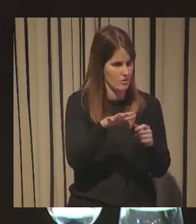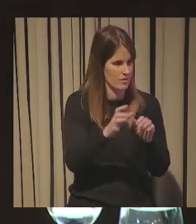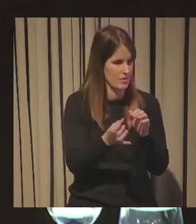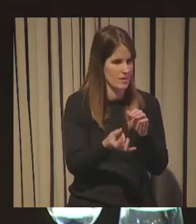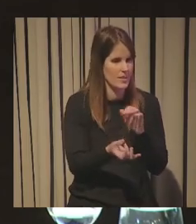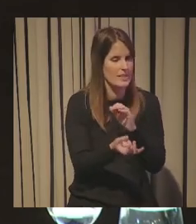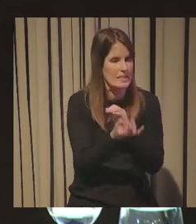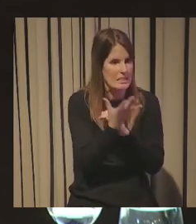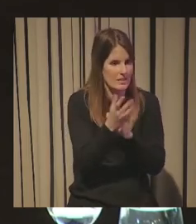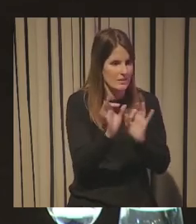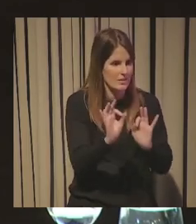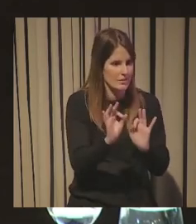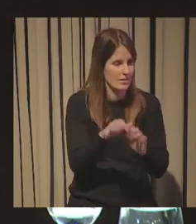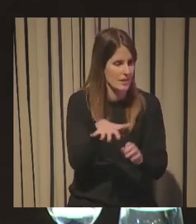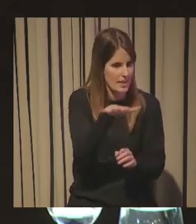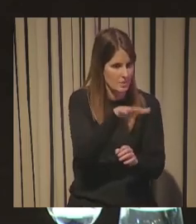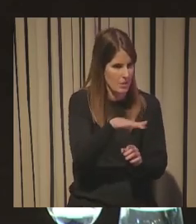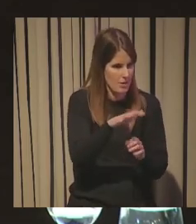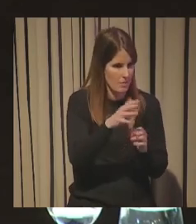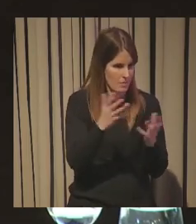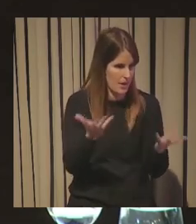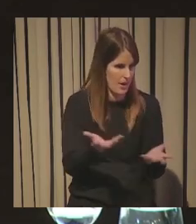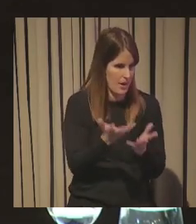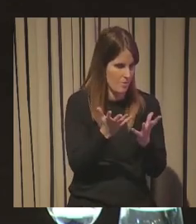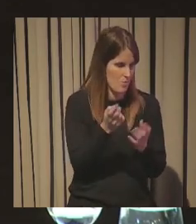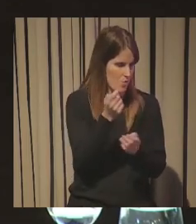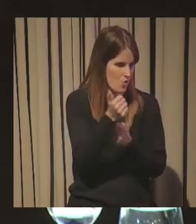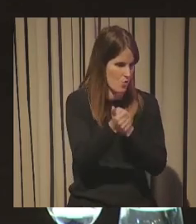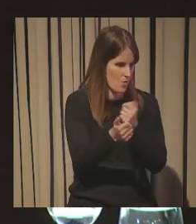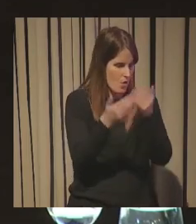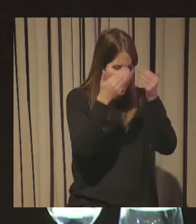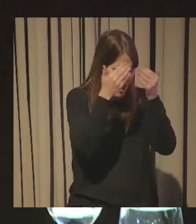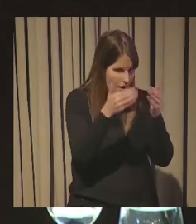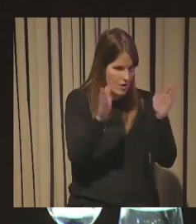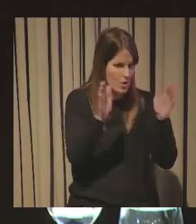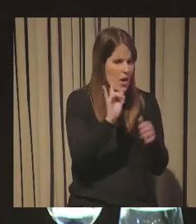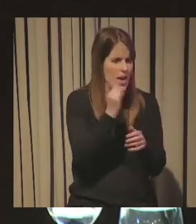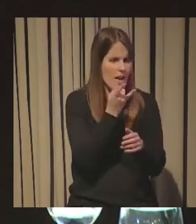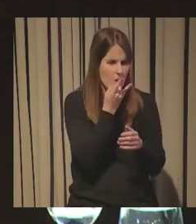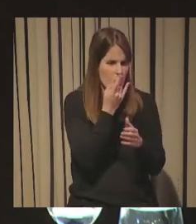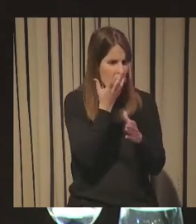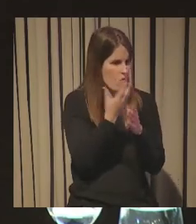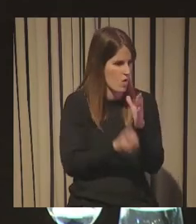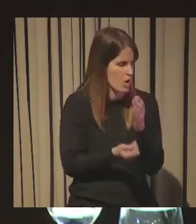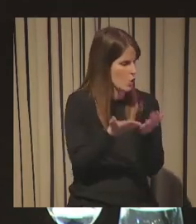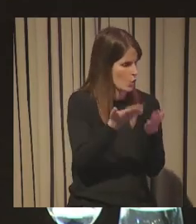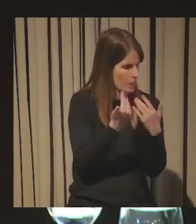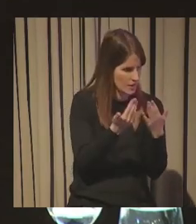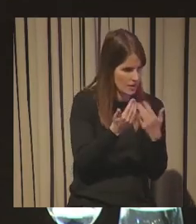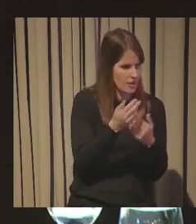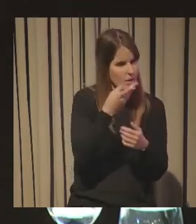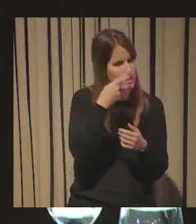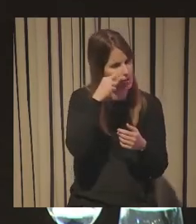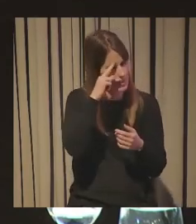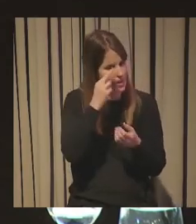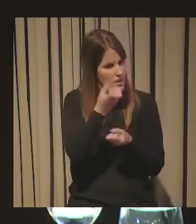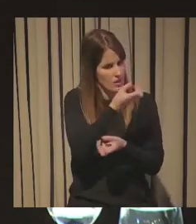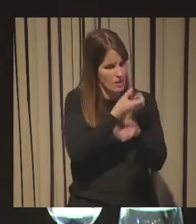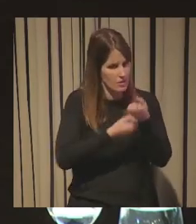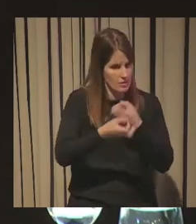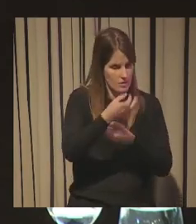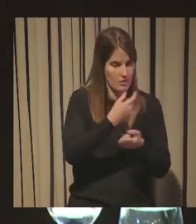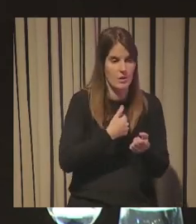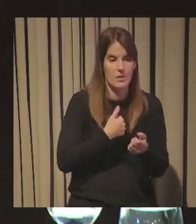donde donde se permita abrir ¿no? también se permita el error se permita compartir yo hablo mucho de la co